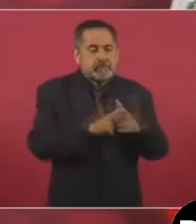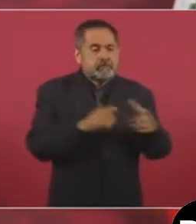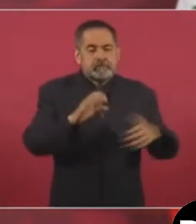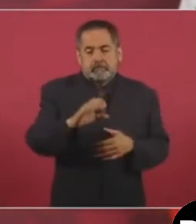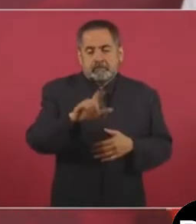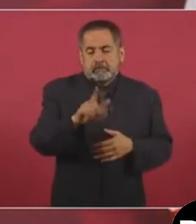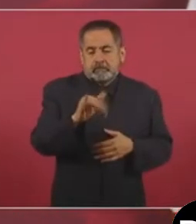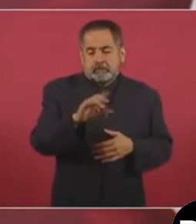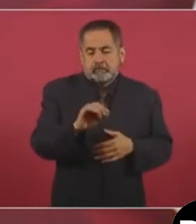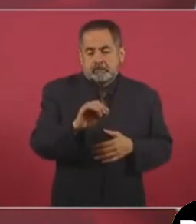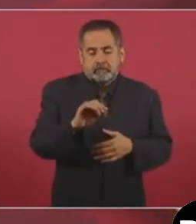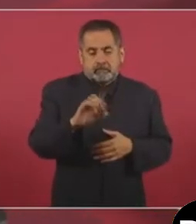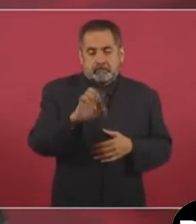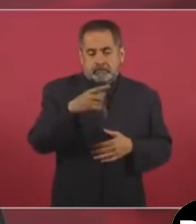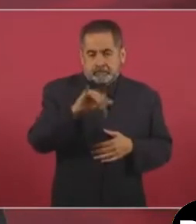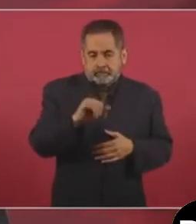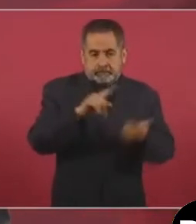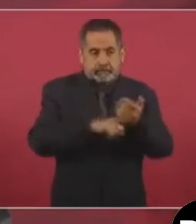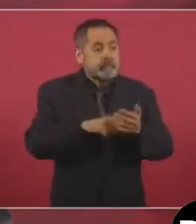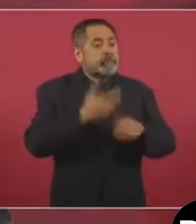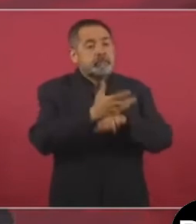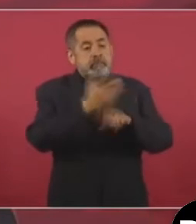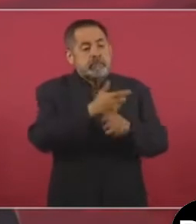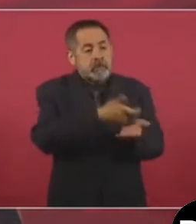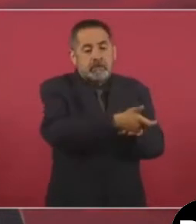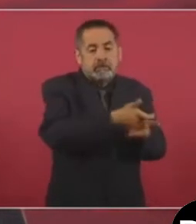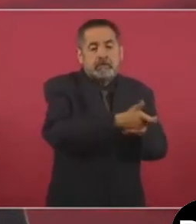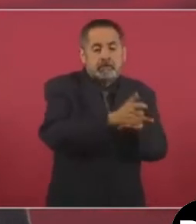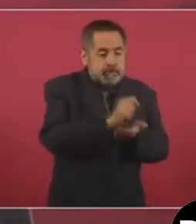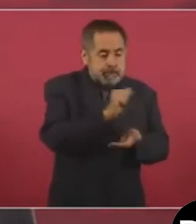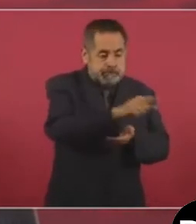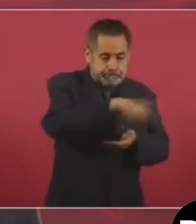González, que recibe dinero del gobierno de Estados Unidos